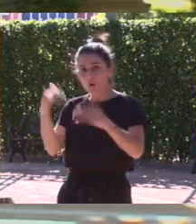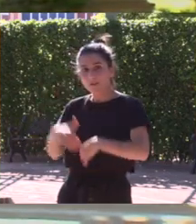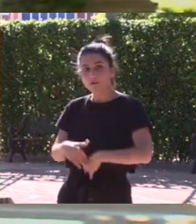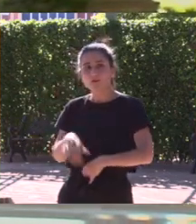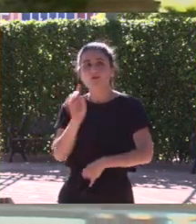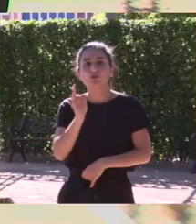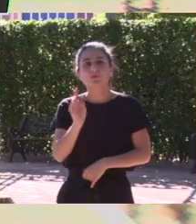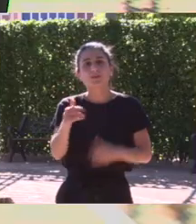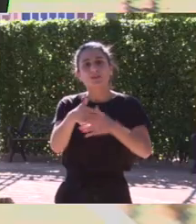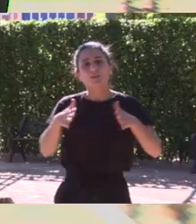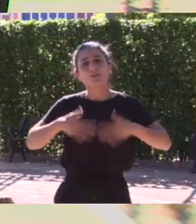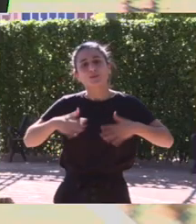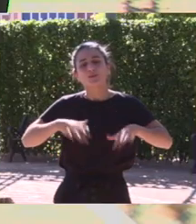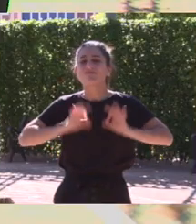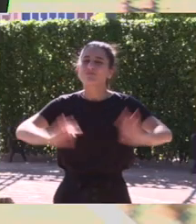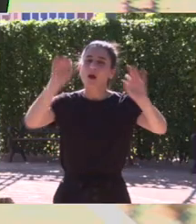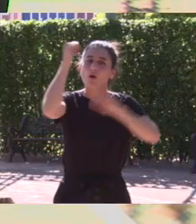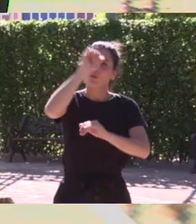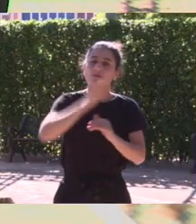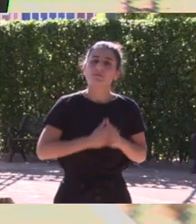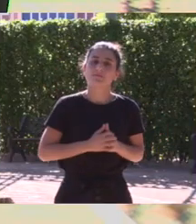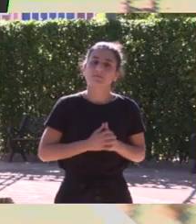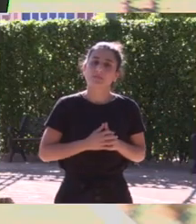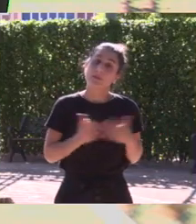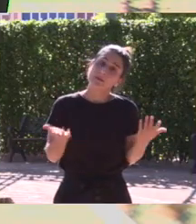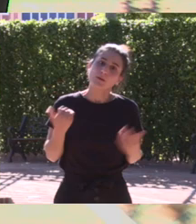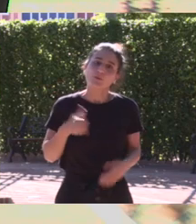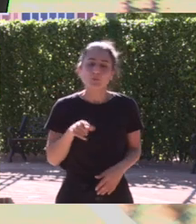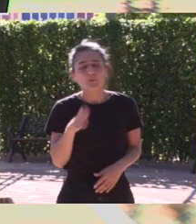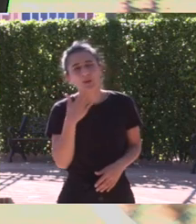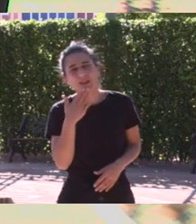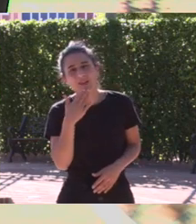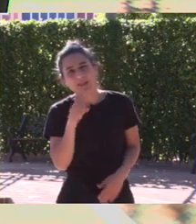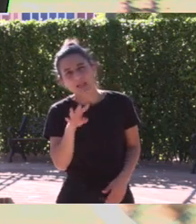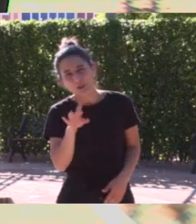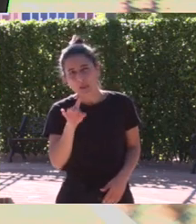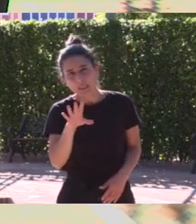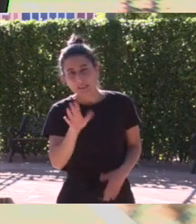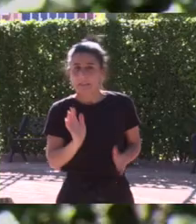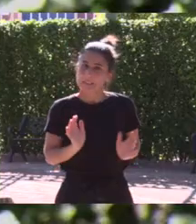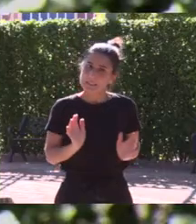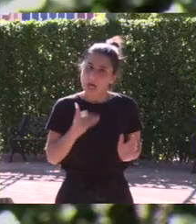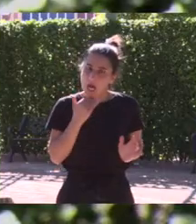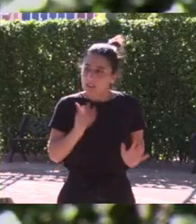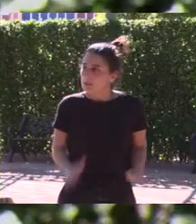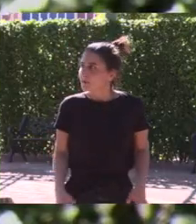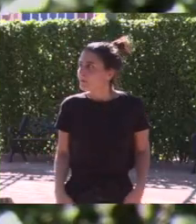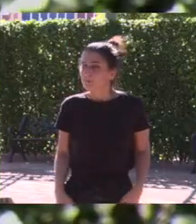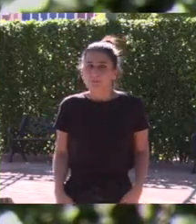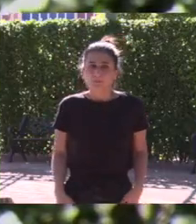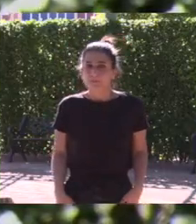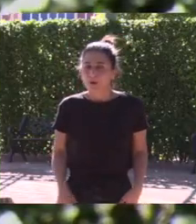nosotras, solo había vestuarios para ellos. Eso cuando tienes 14-15 años pues es algo bastante